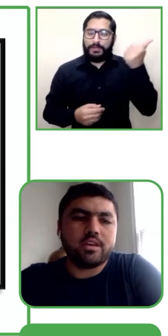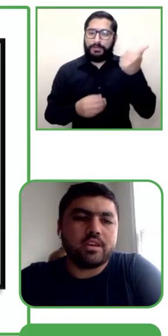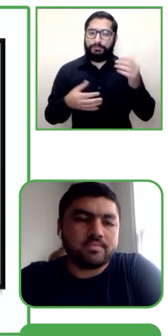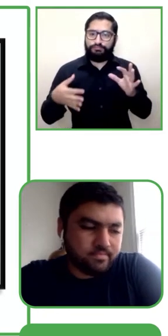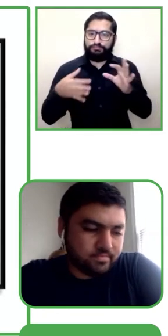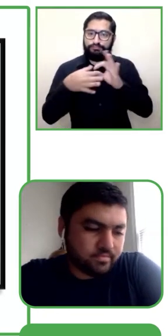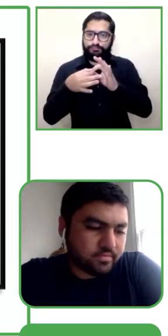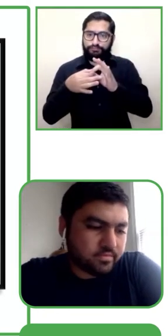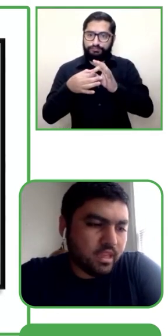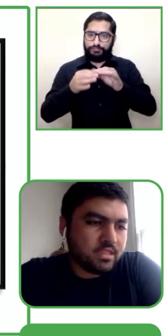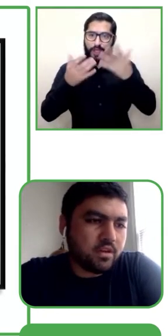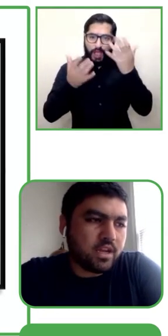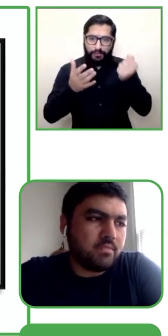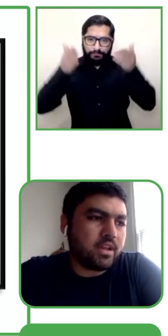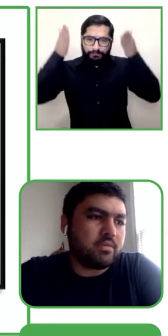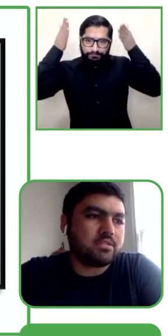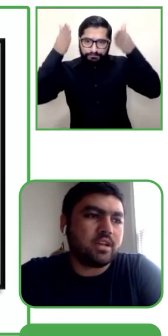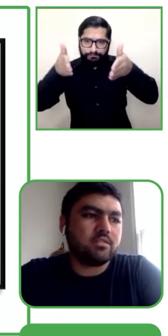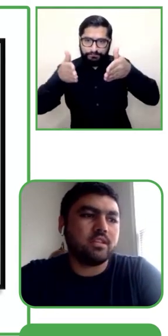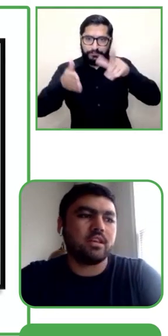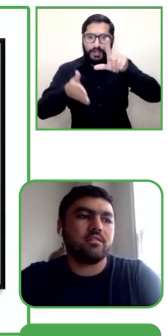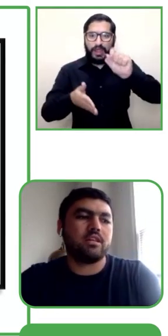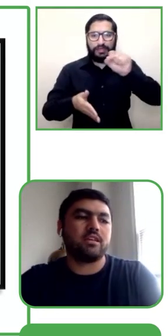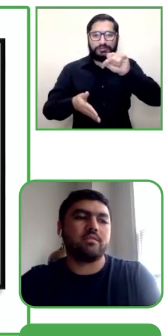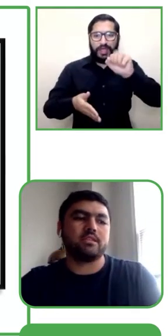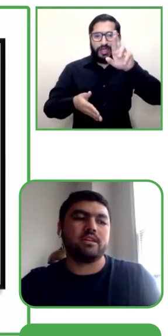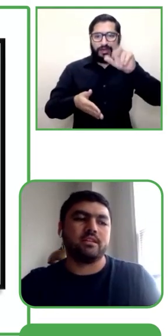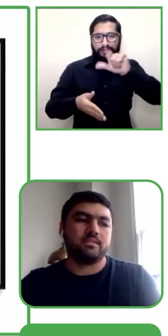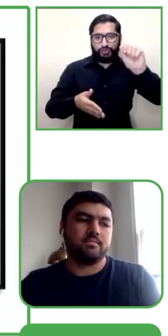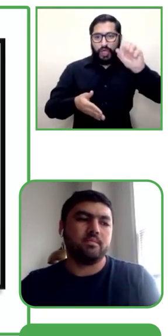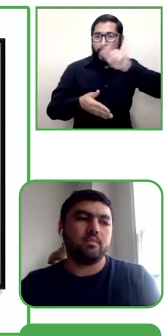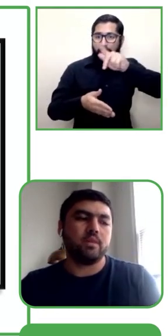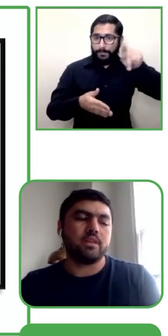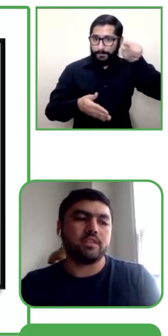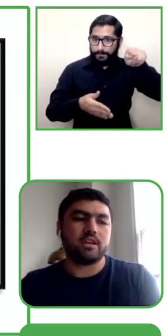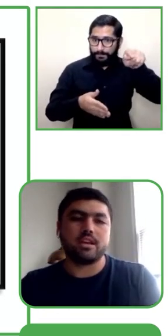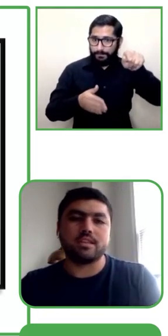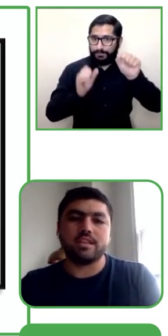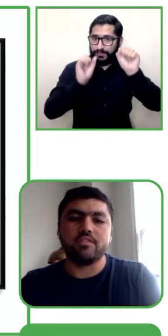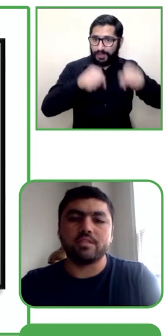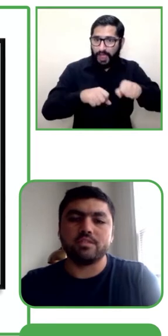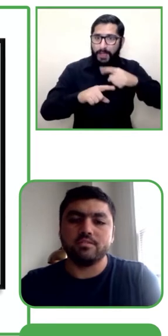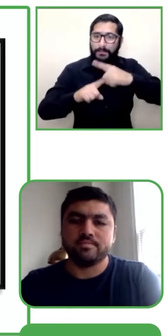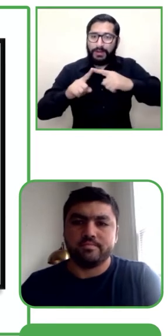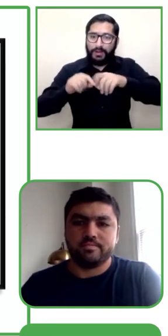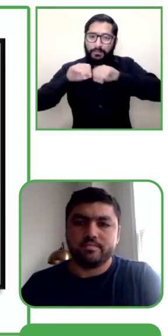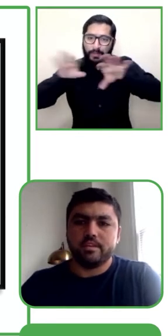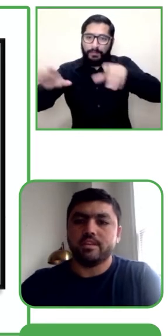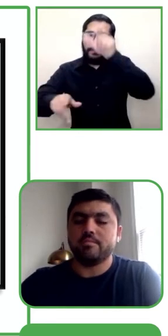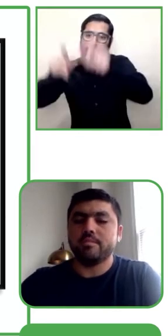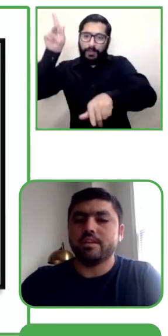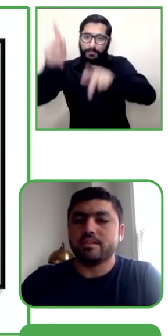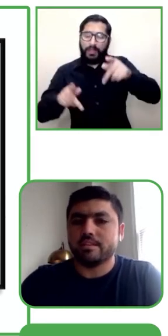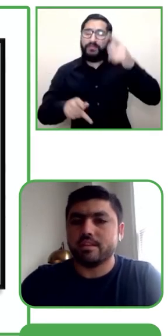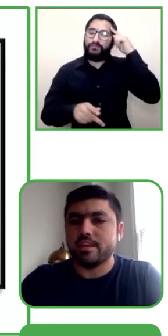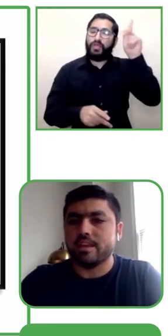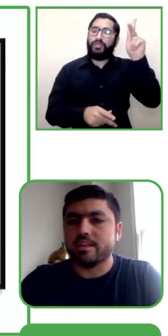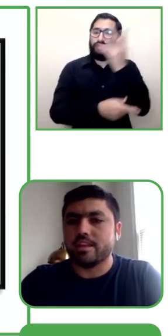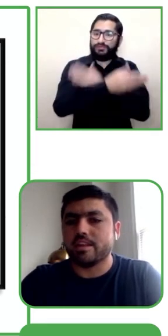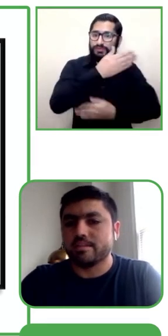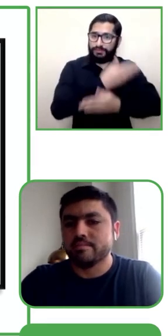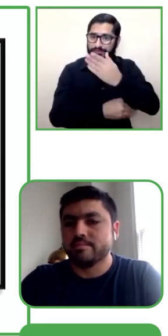Lazarillo puede ser un canal para que personas con discapacidad puedan acceder a información, y también